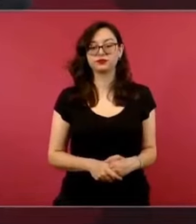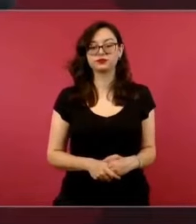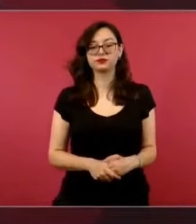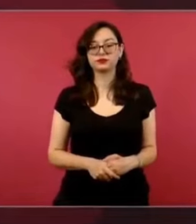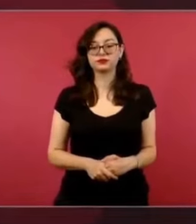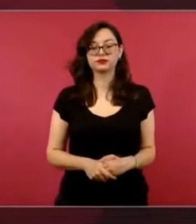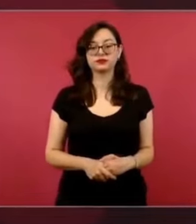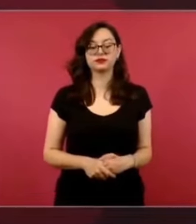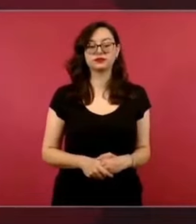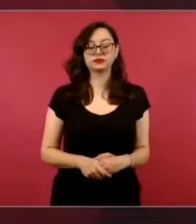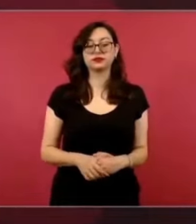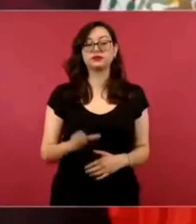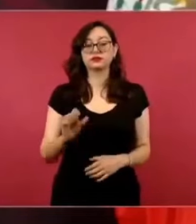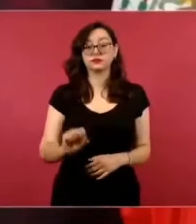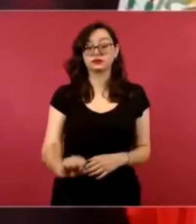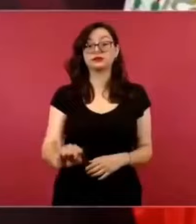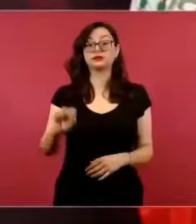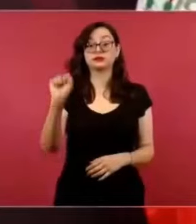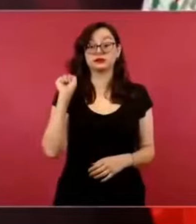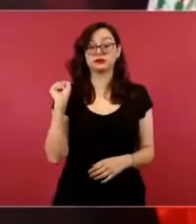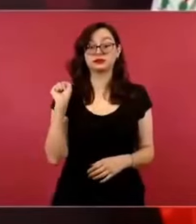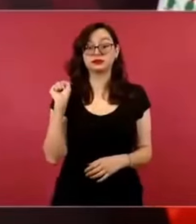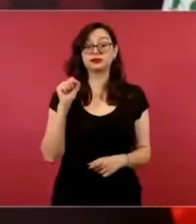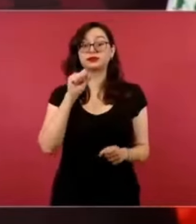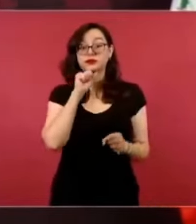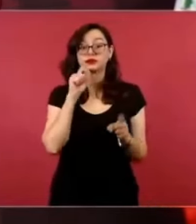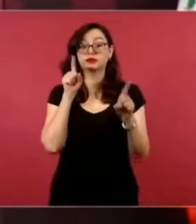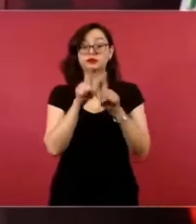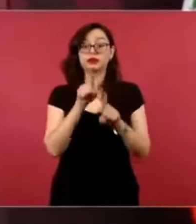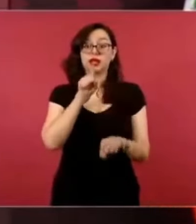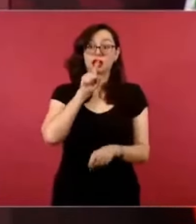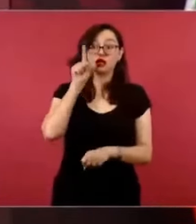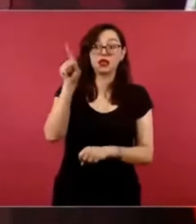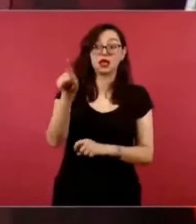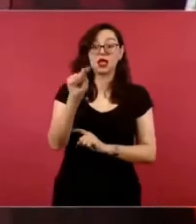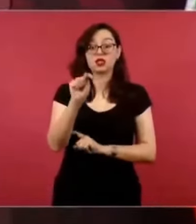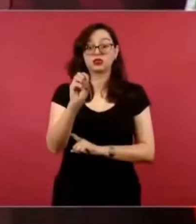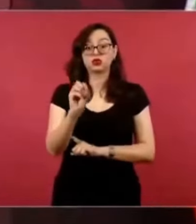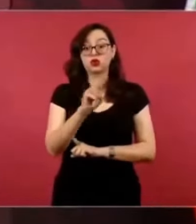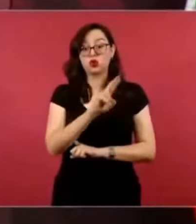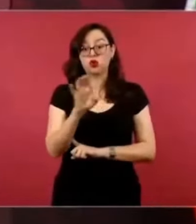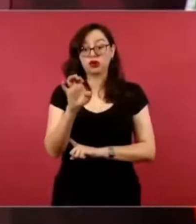hicimos una evaluación en Torreón de todo el Issste.